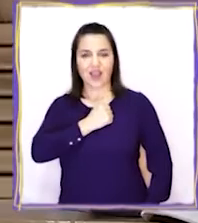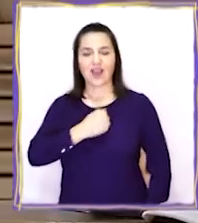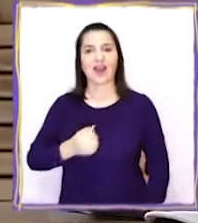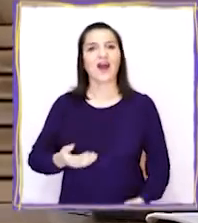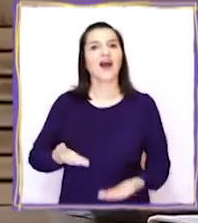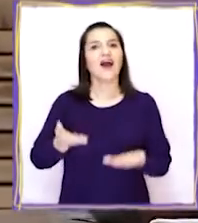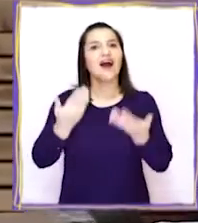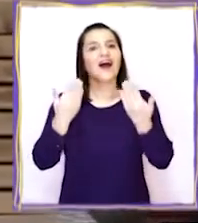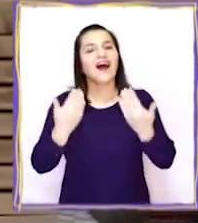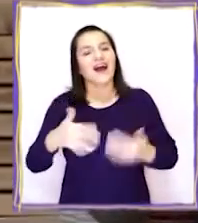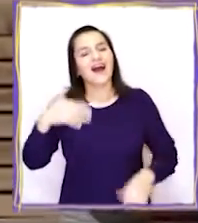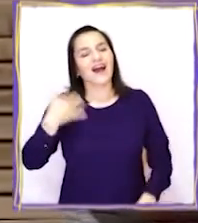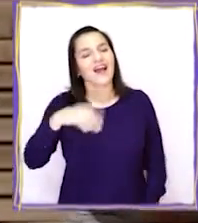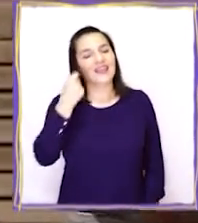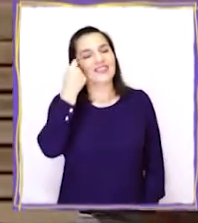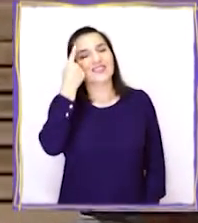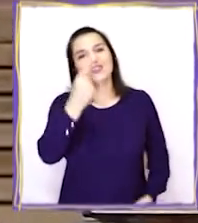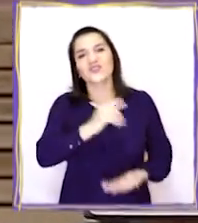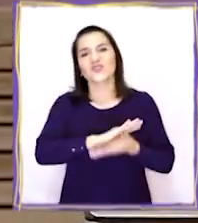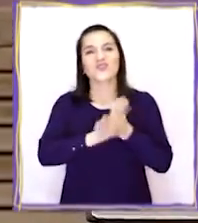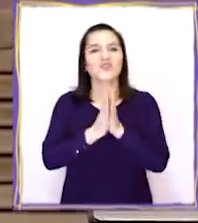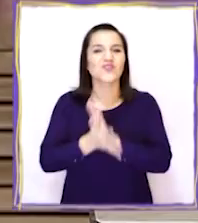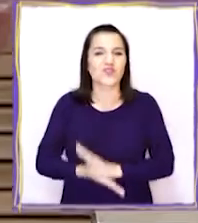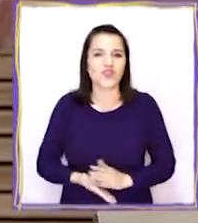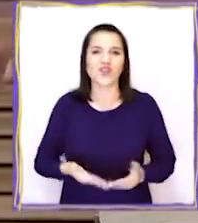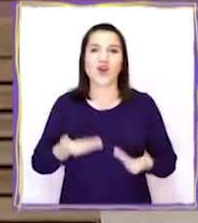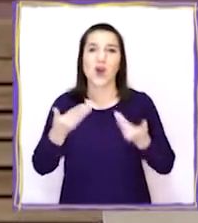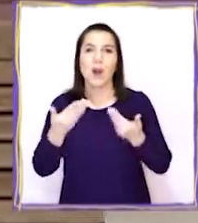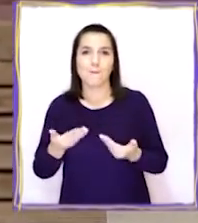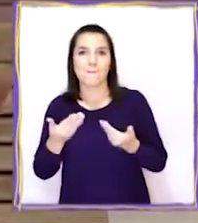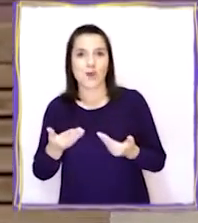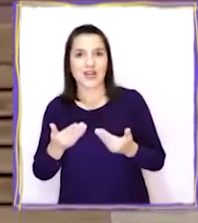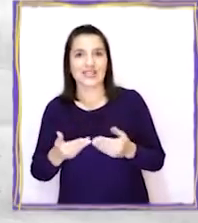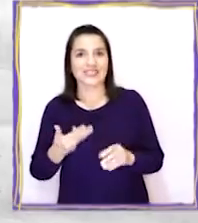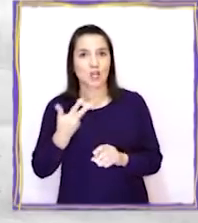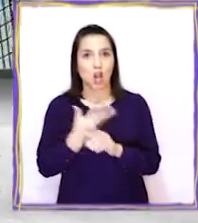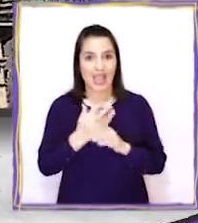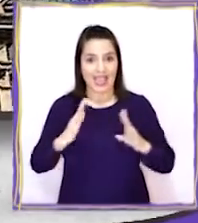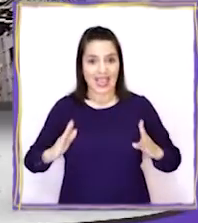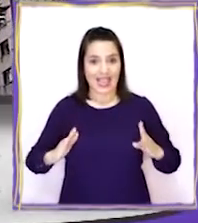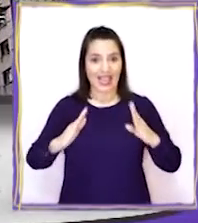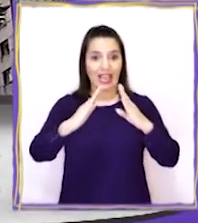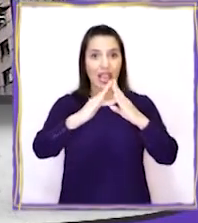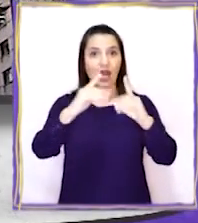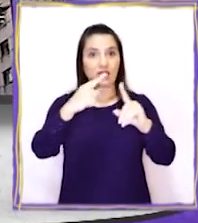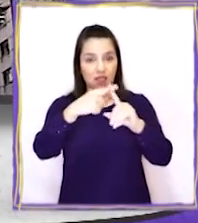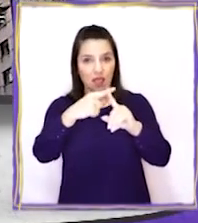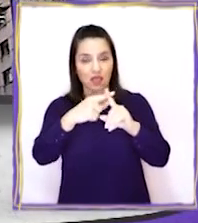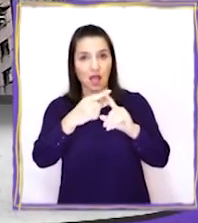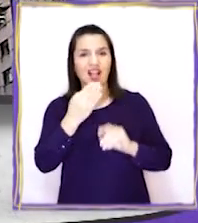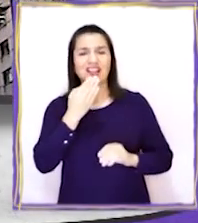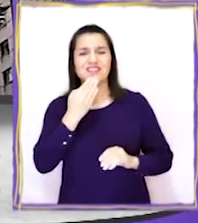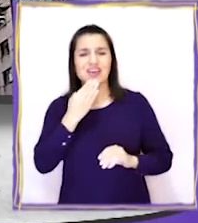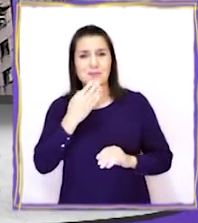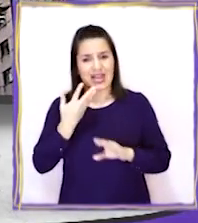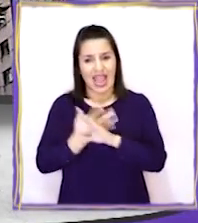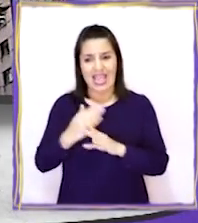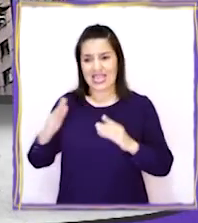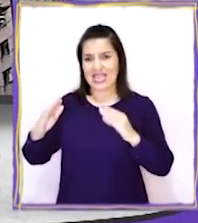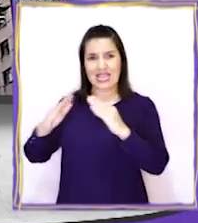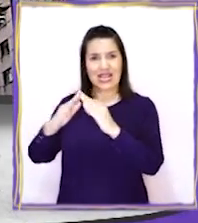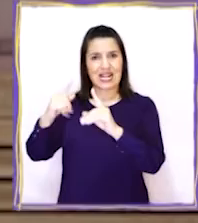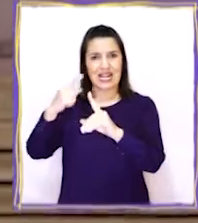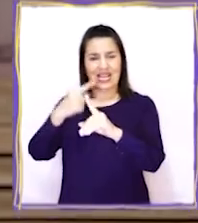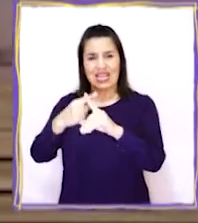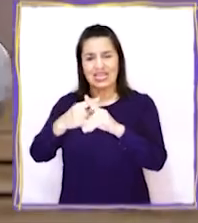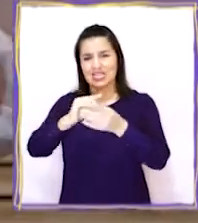¡Claro! Ahora entiendo todo. Por eso es que existe la Catedral. Y también es que hay iglesias